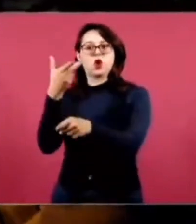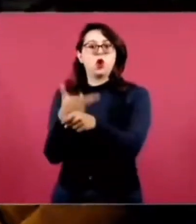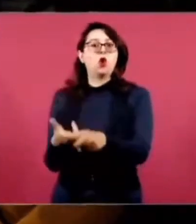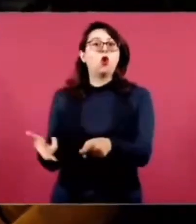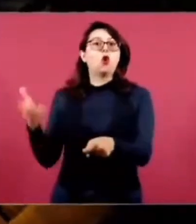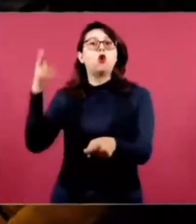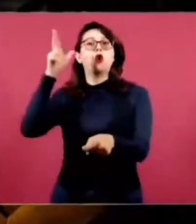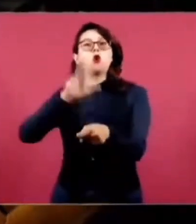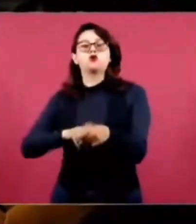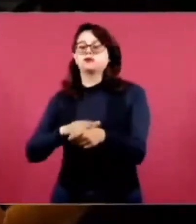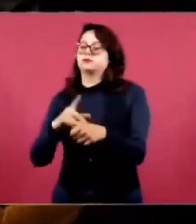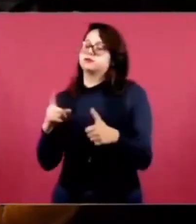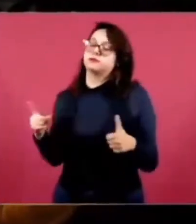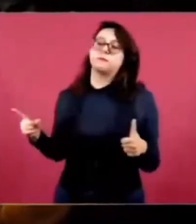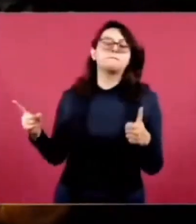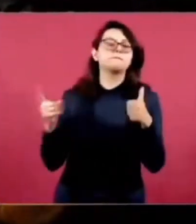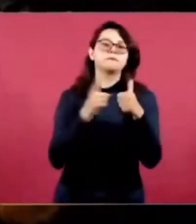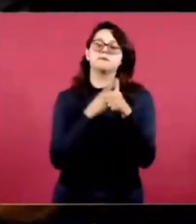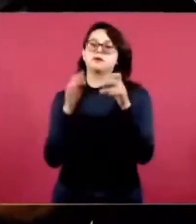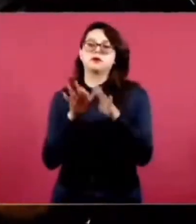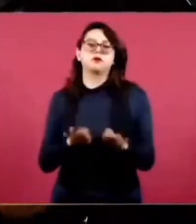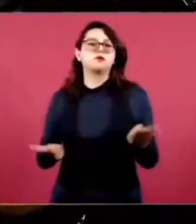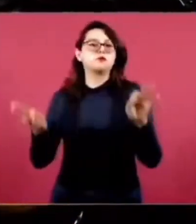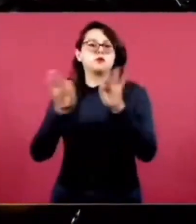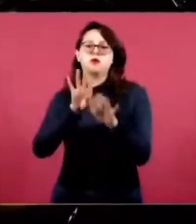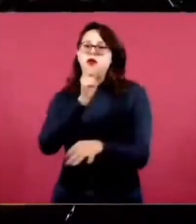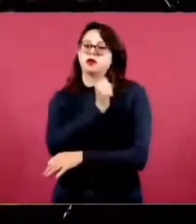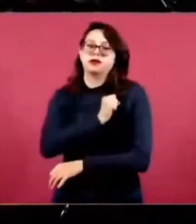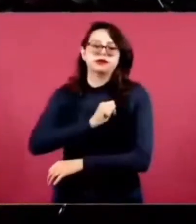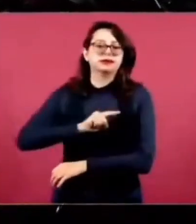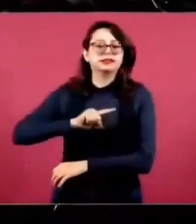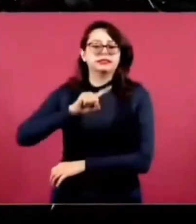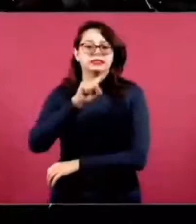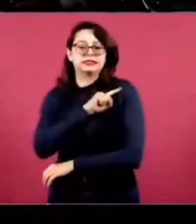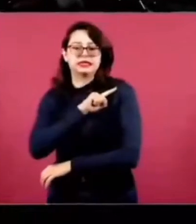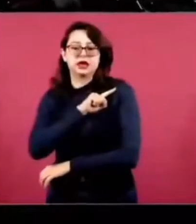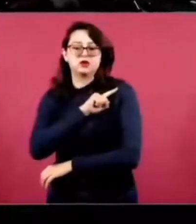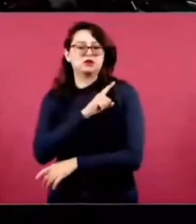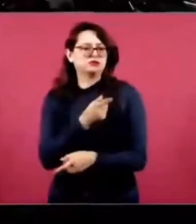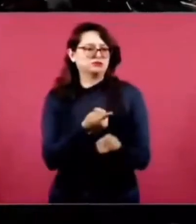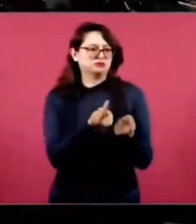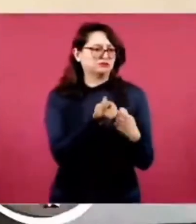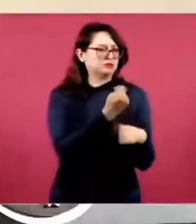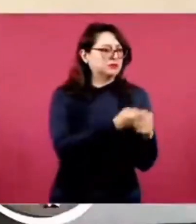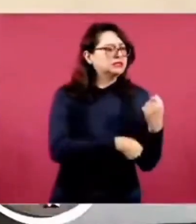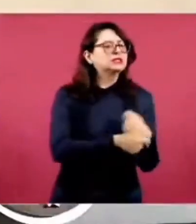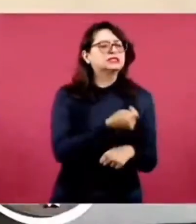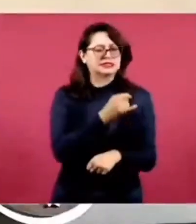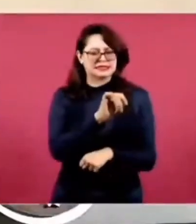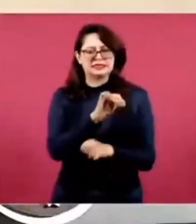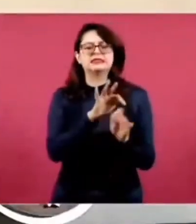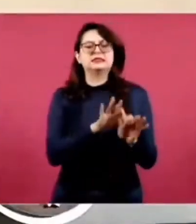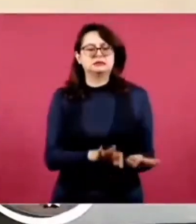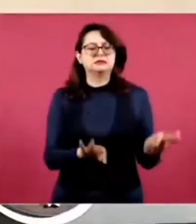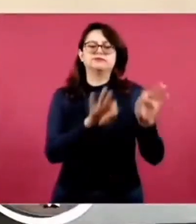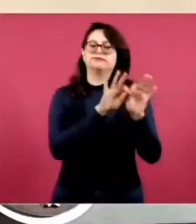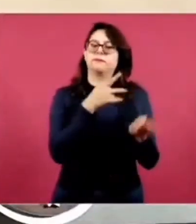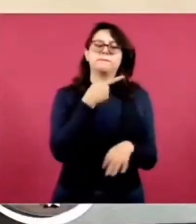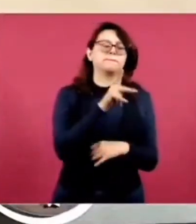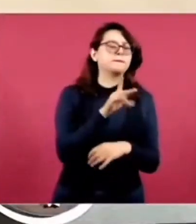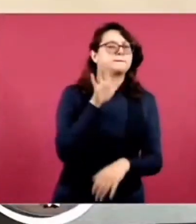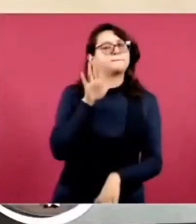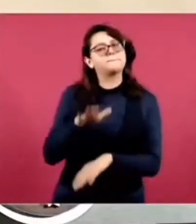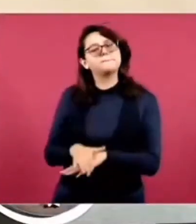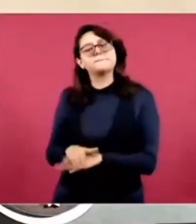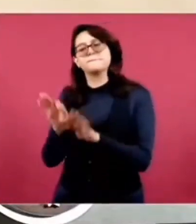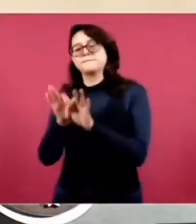lo que le interesa al Issste fundamentalmente es la salud de mexicanos y mexicanas.